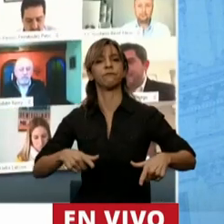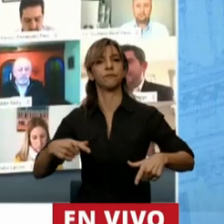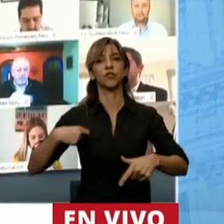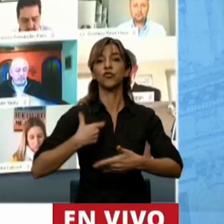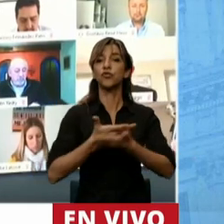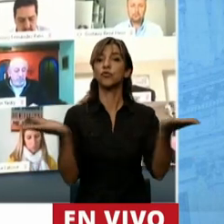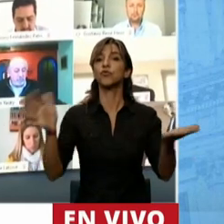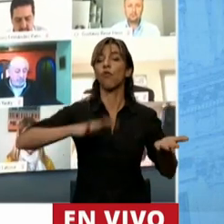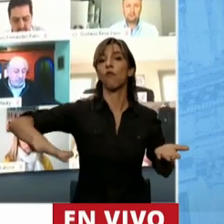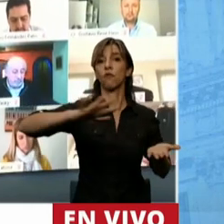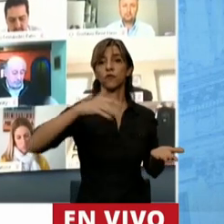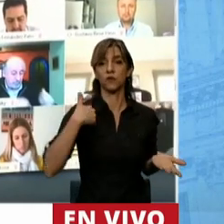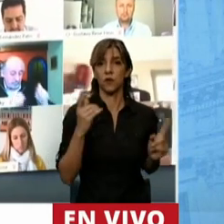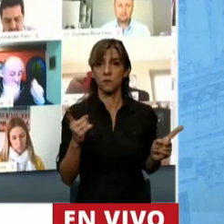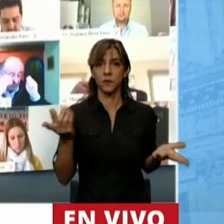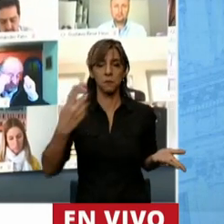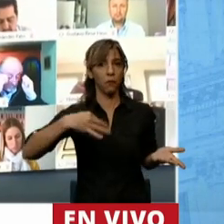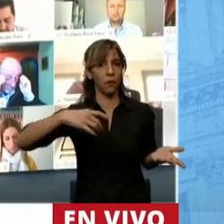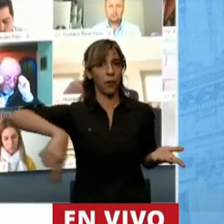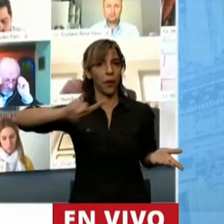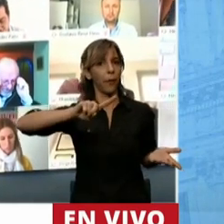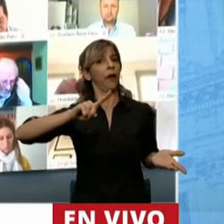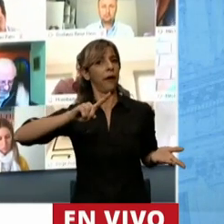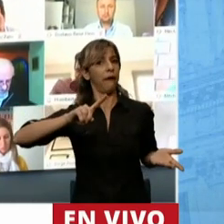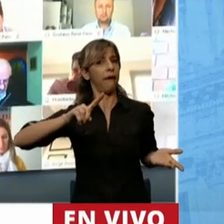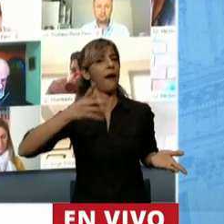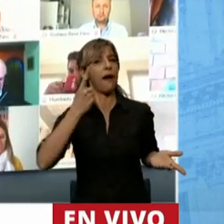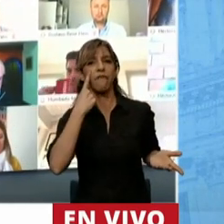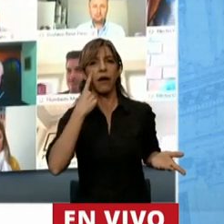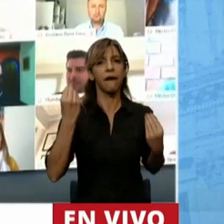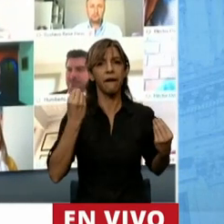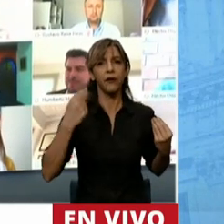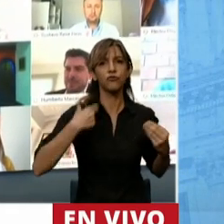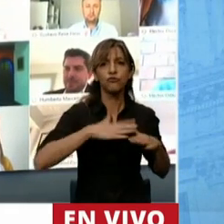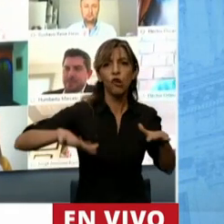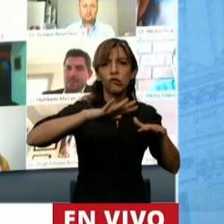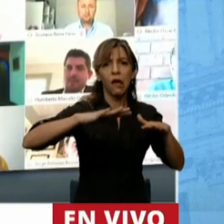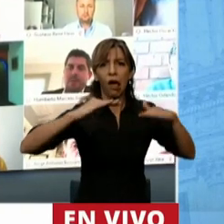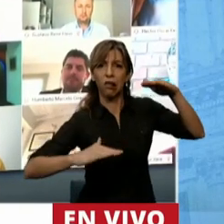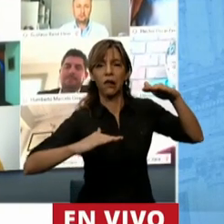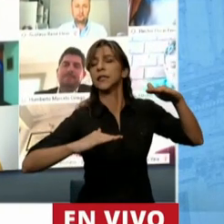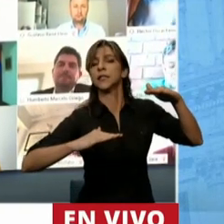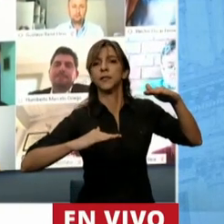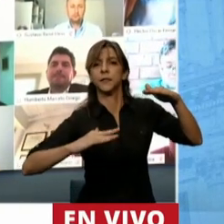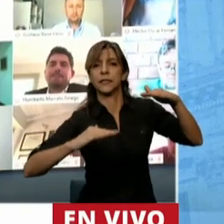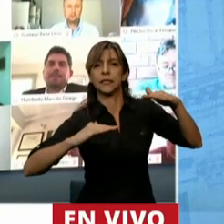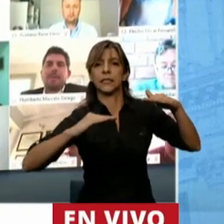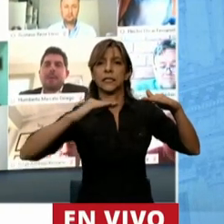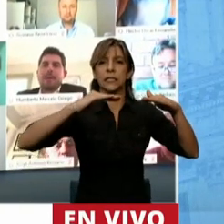tiene que poder abordar las desigualdades sociales y las realidades inadmisibles